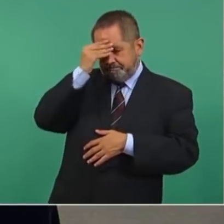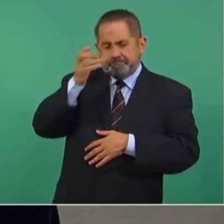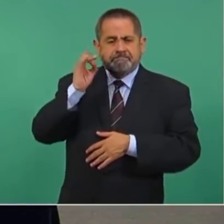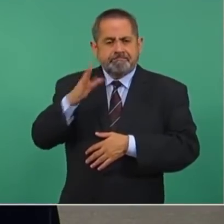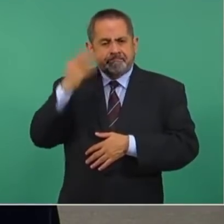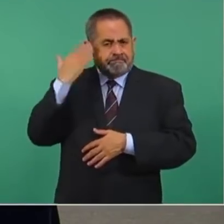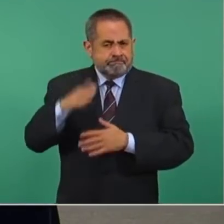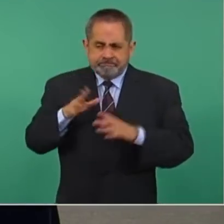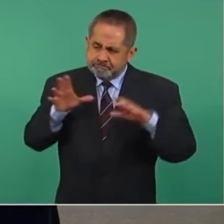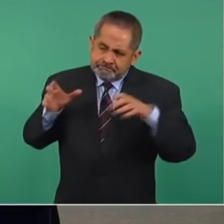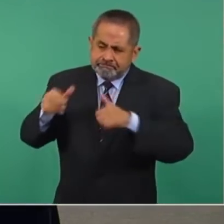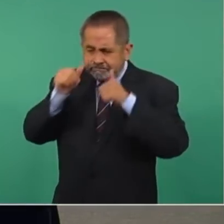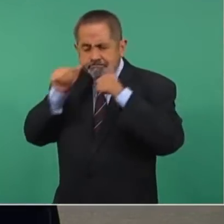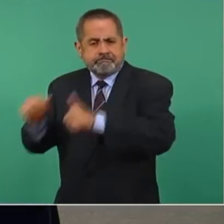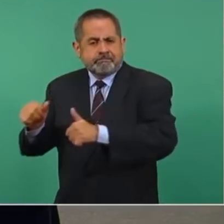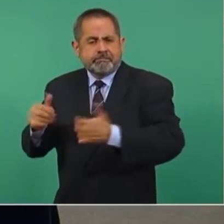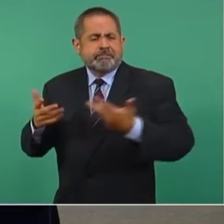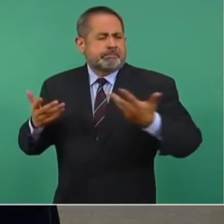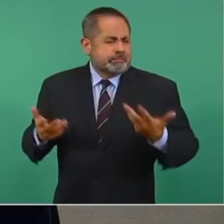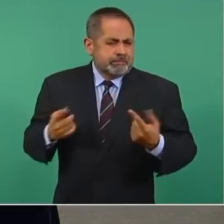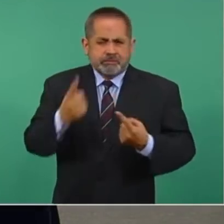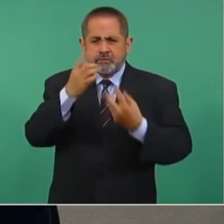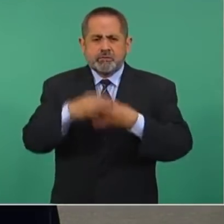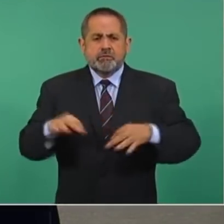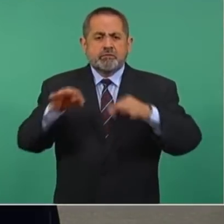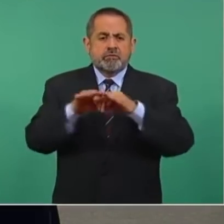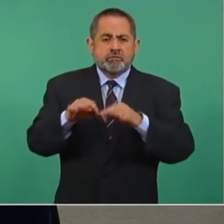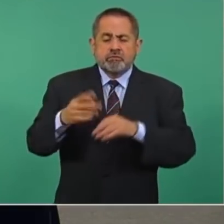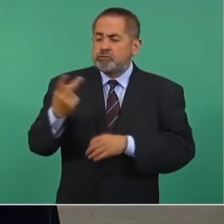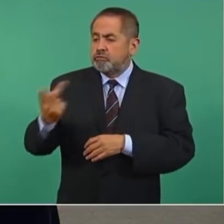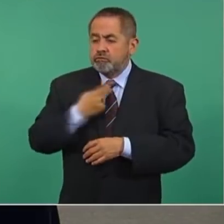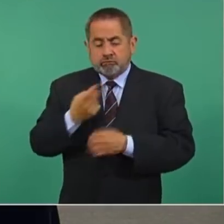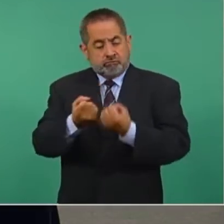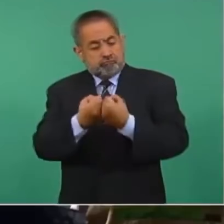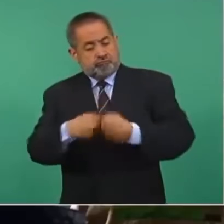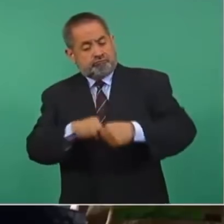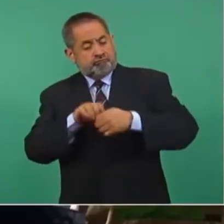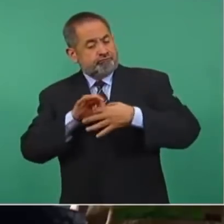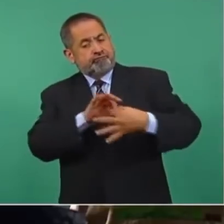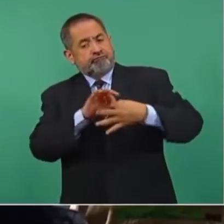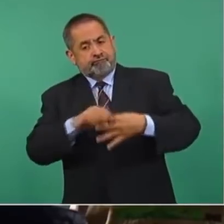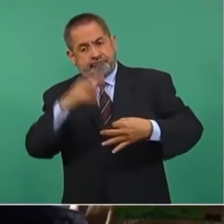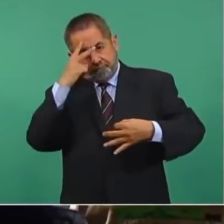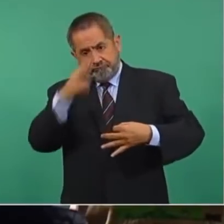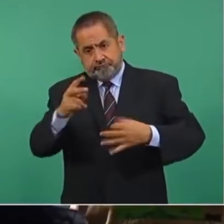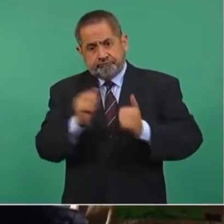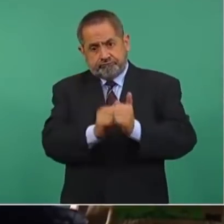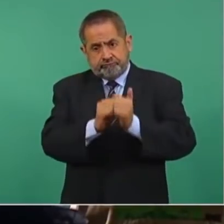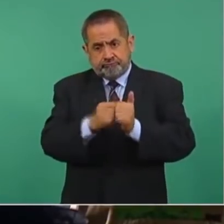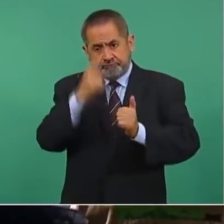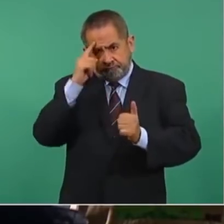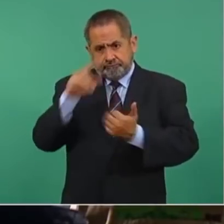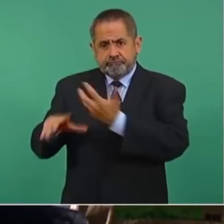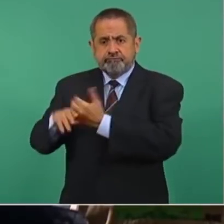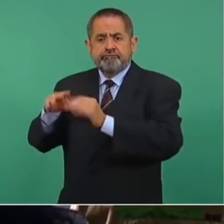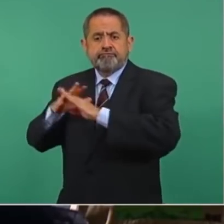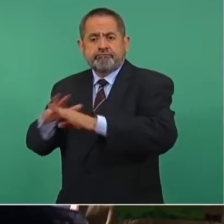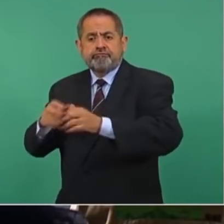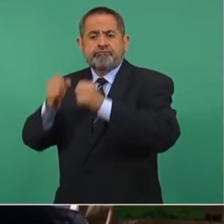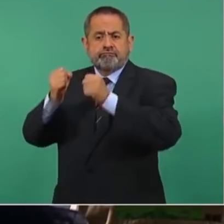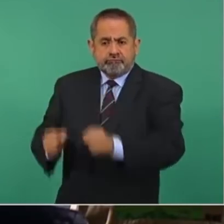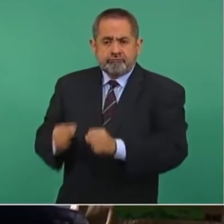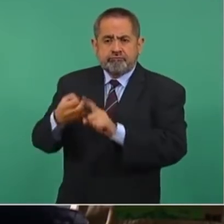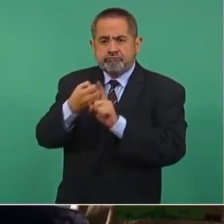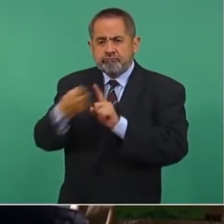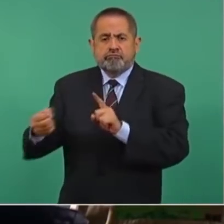fundamental de ese enfoque es nuestra asociación con México para garantizar que la migración regional sea segura,